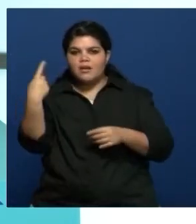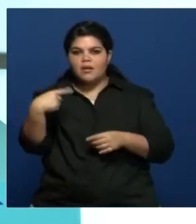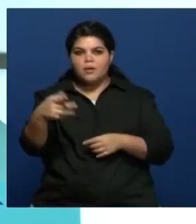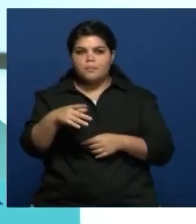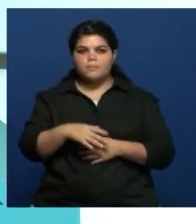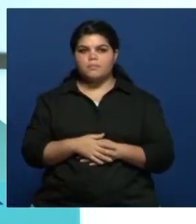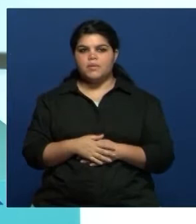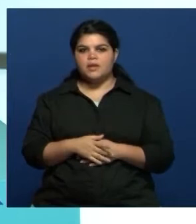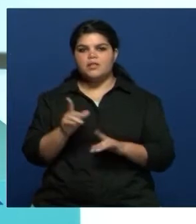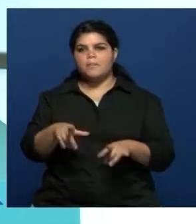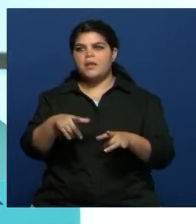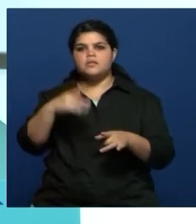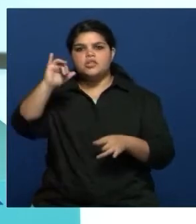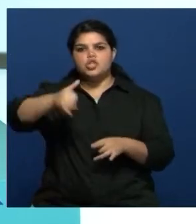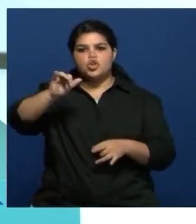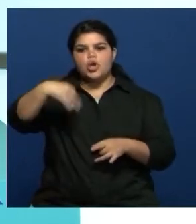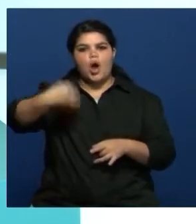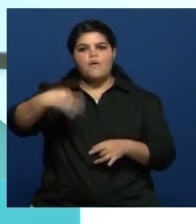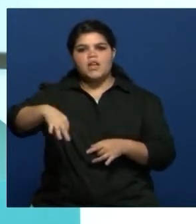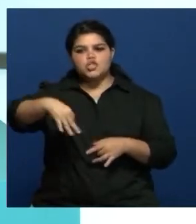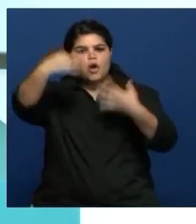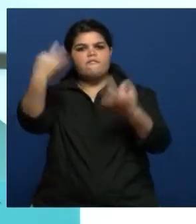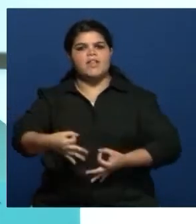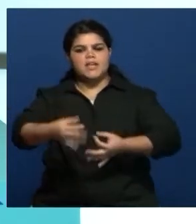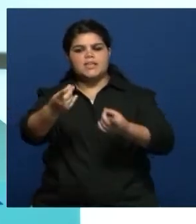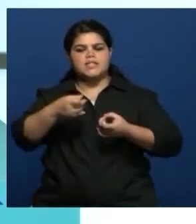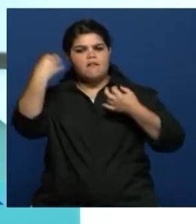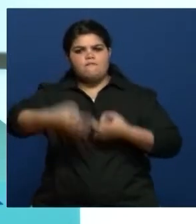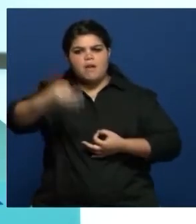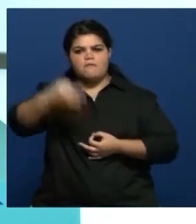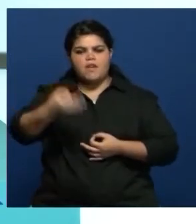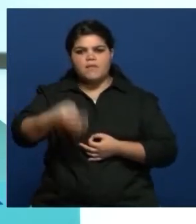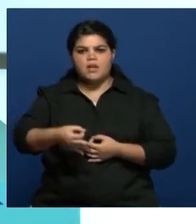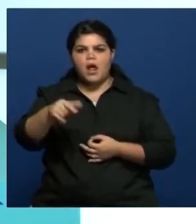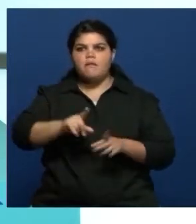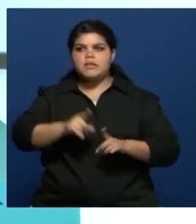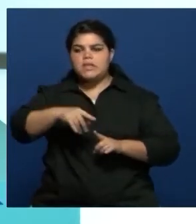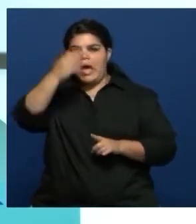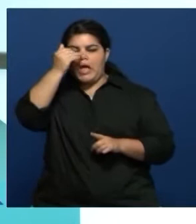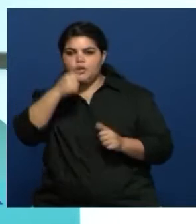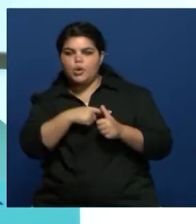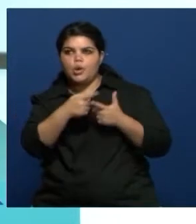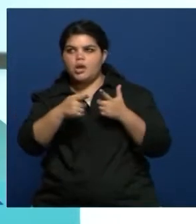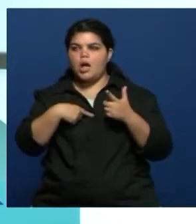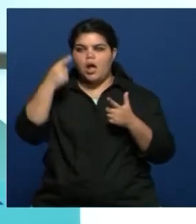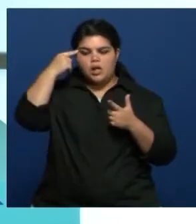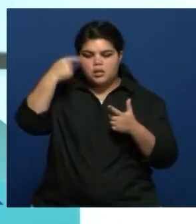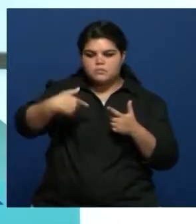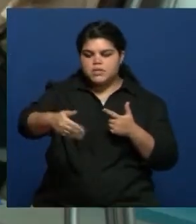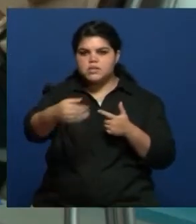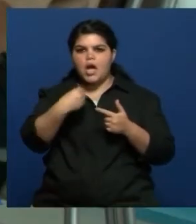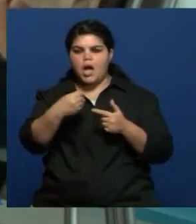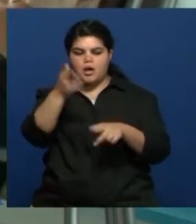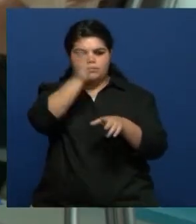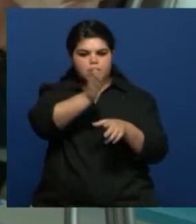eficacia, sino como, o sea, por ahí es un poco eso de querer responder como actores o como, ah, bueno, vamos a hacer esto, lo